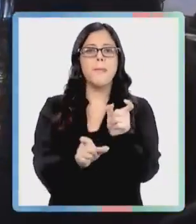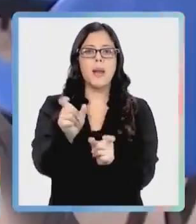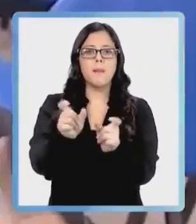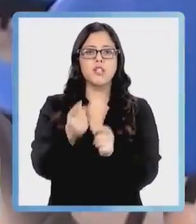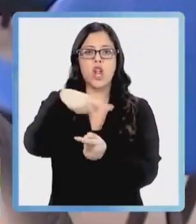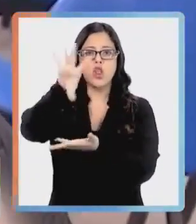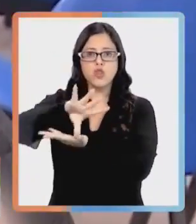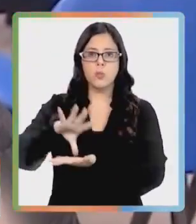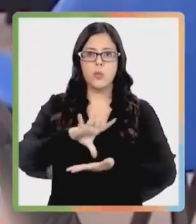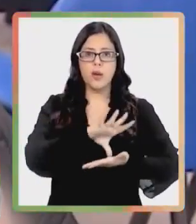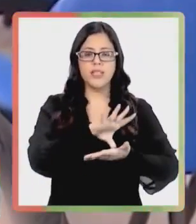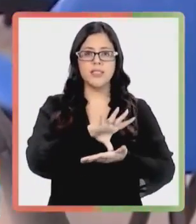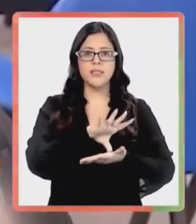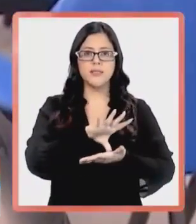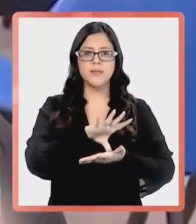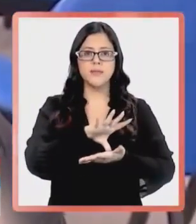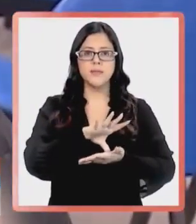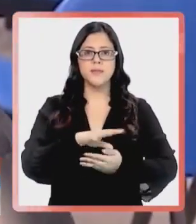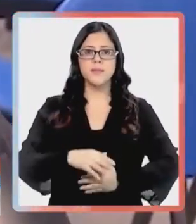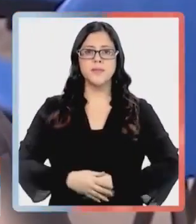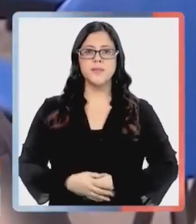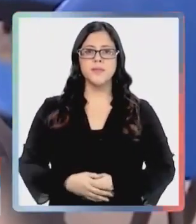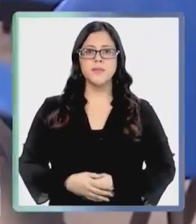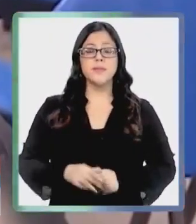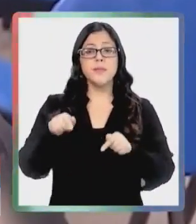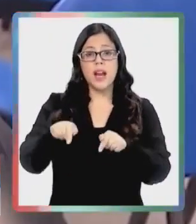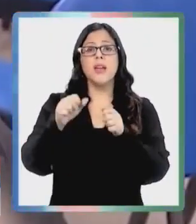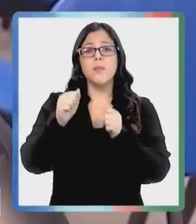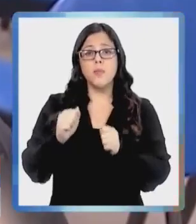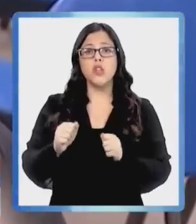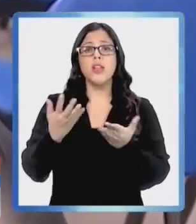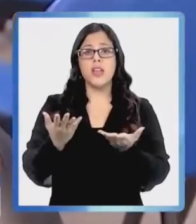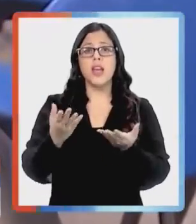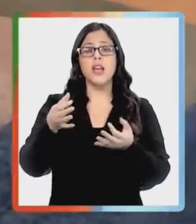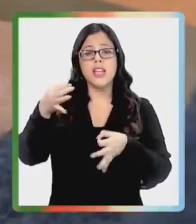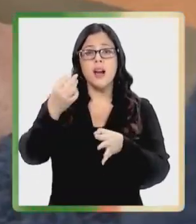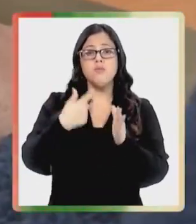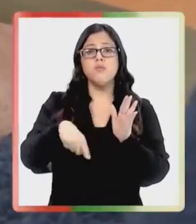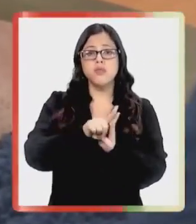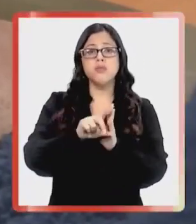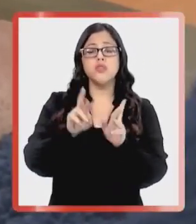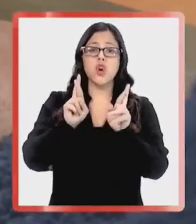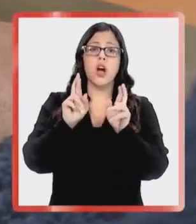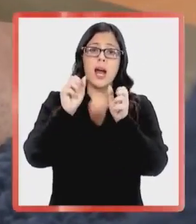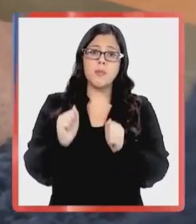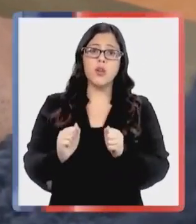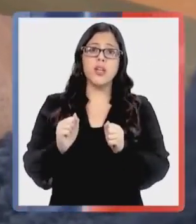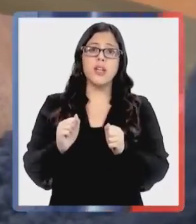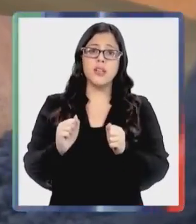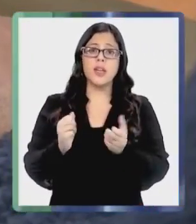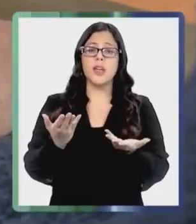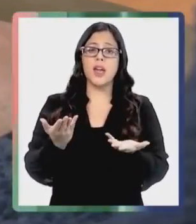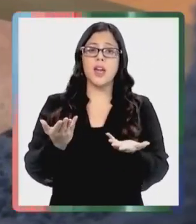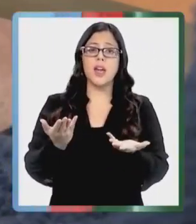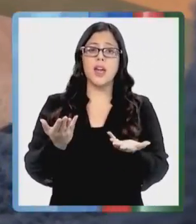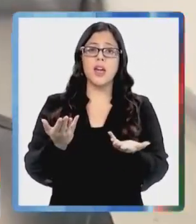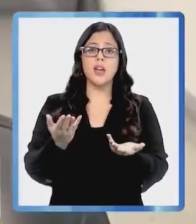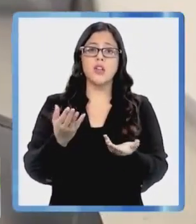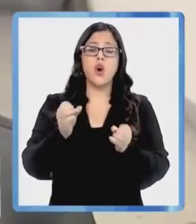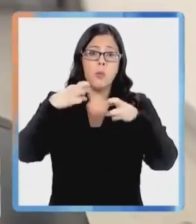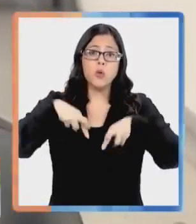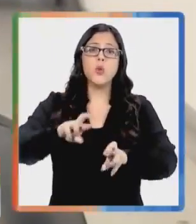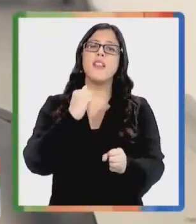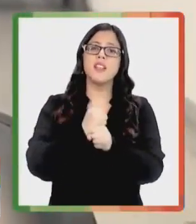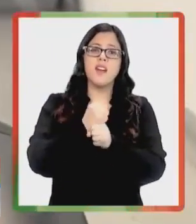Espero poder regularizarme, de que me den unas opciones para estar acá con papeles y trabajar legalmente. Llevo dos años aquí